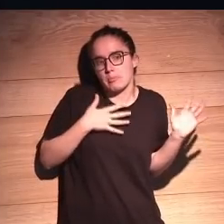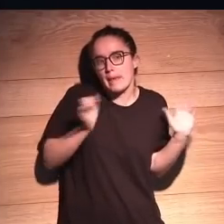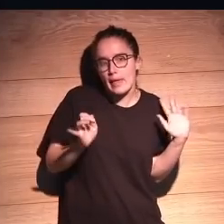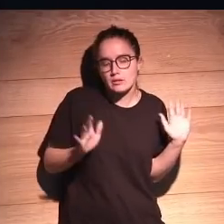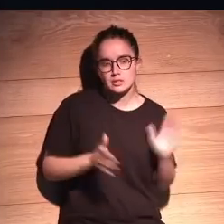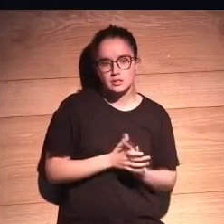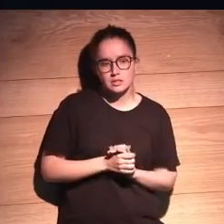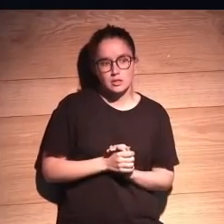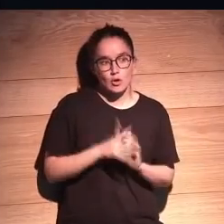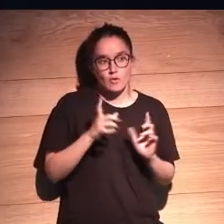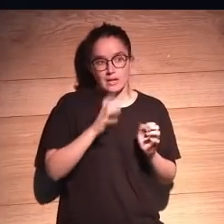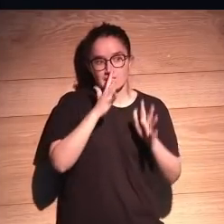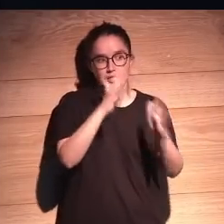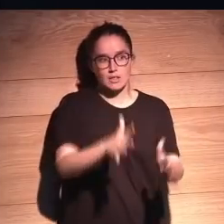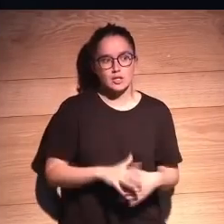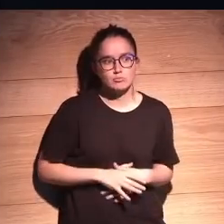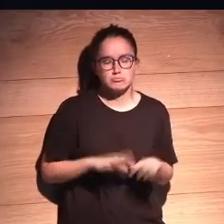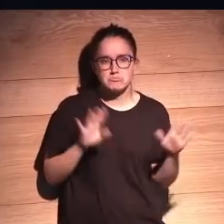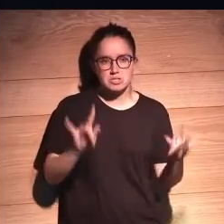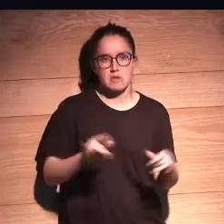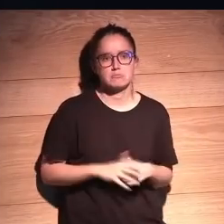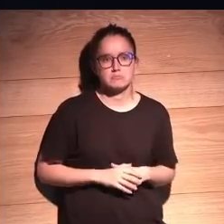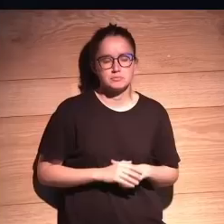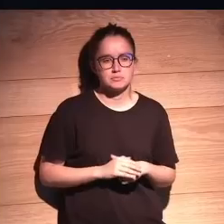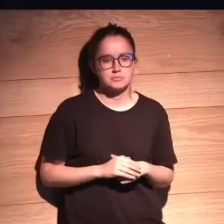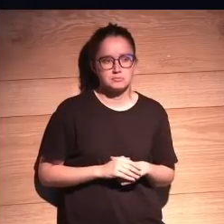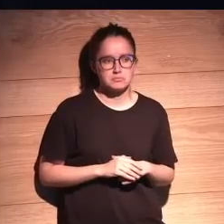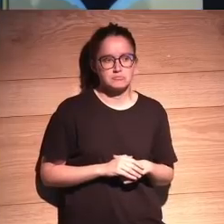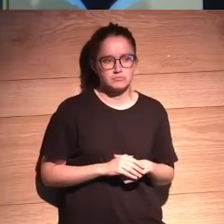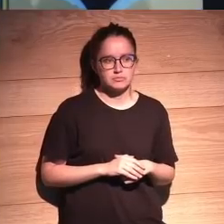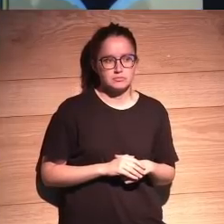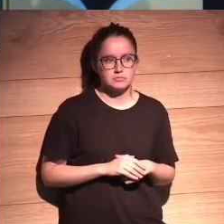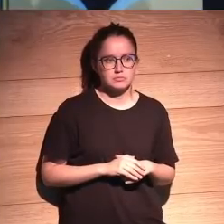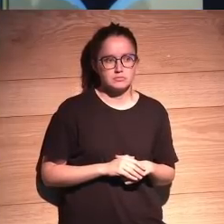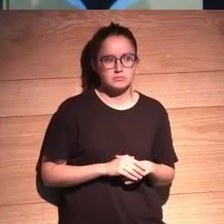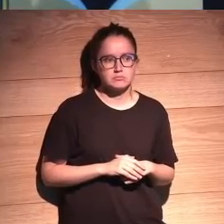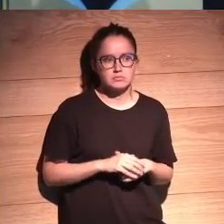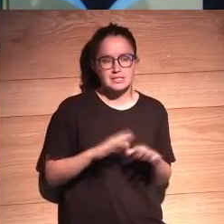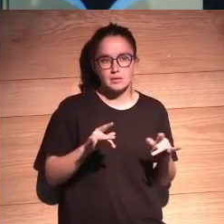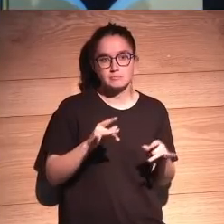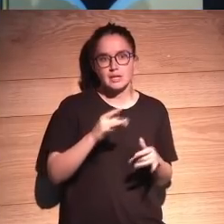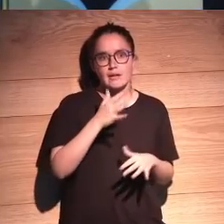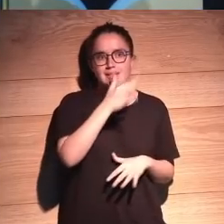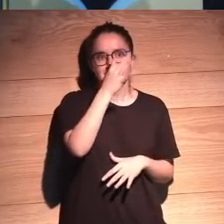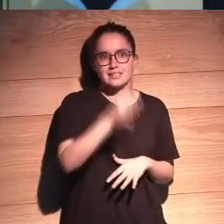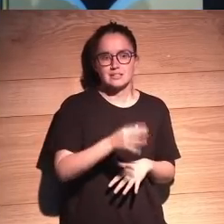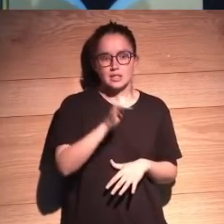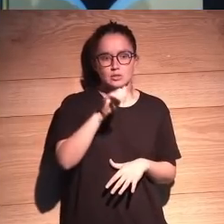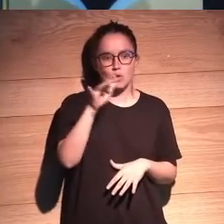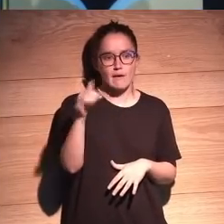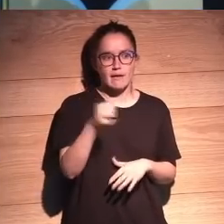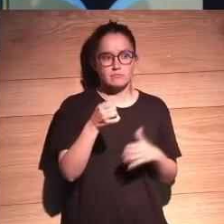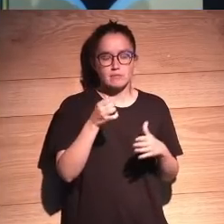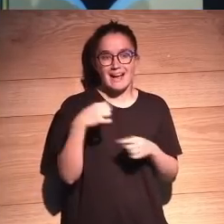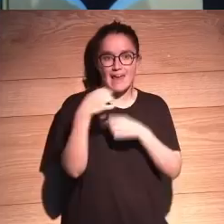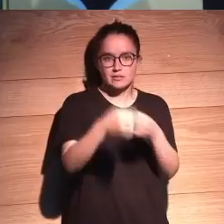10 años todo sí sí sí sí desde Turing clásico ¿eh? en una habitación una